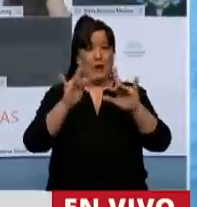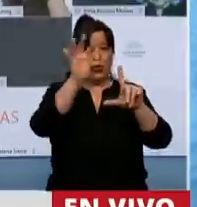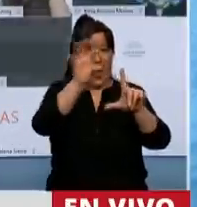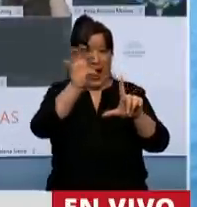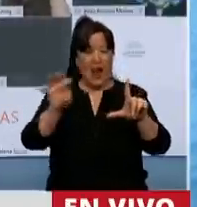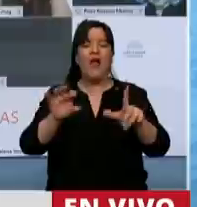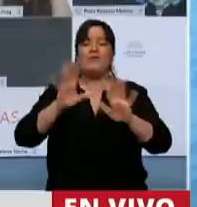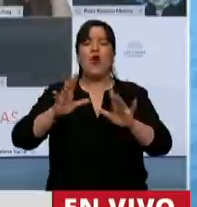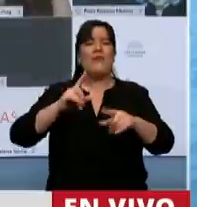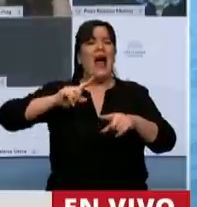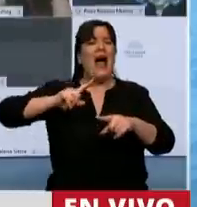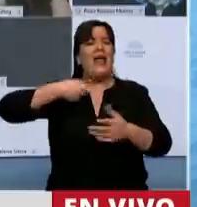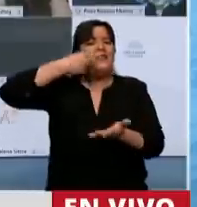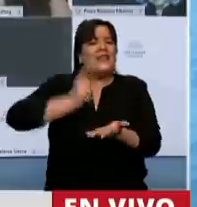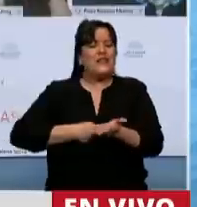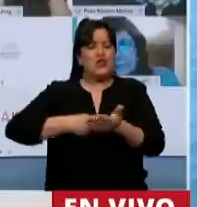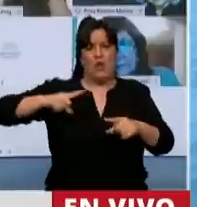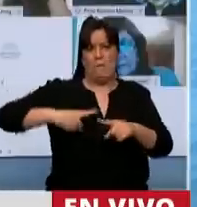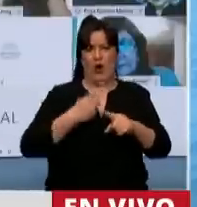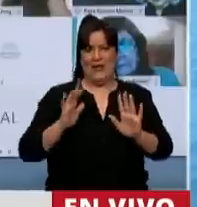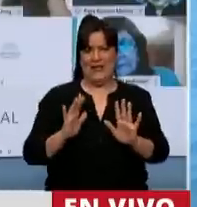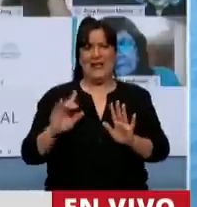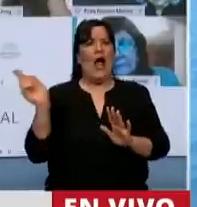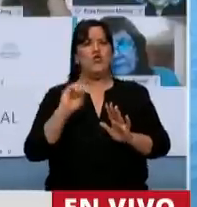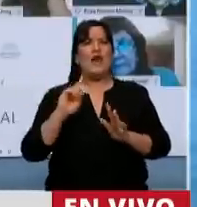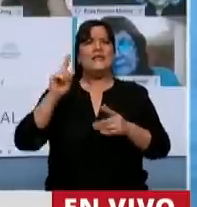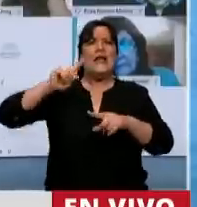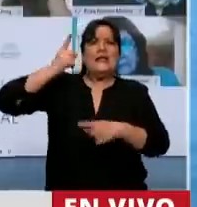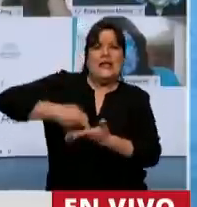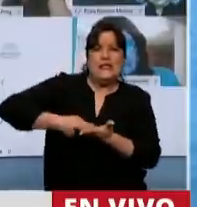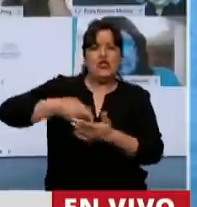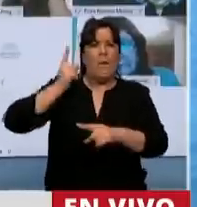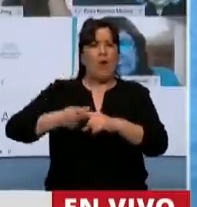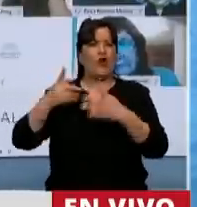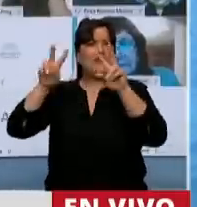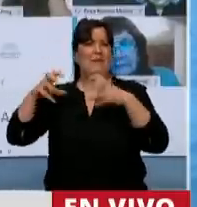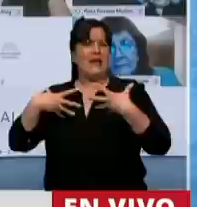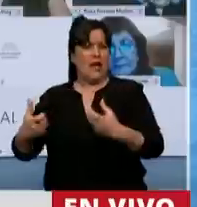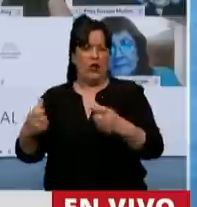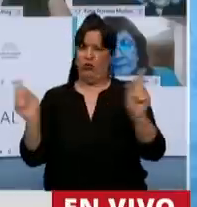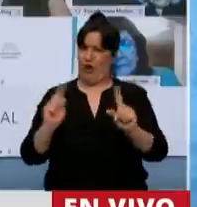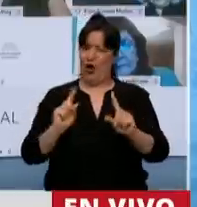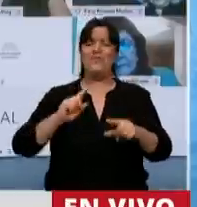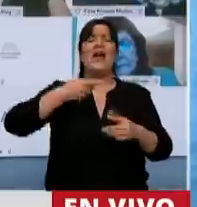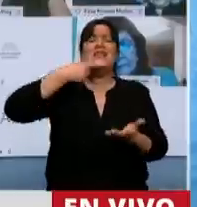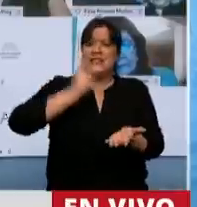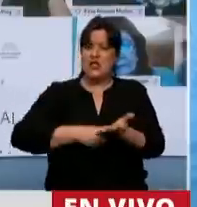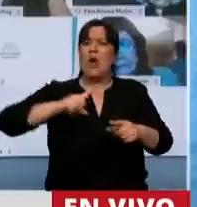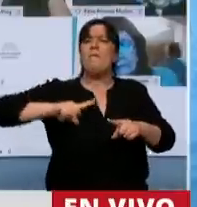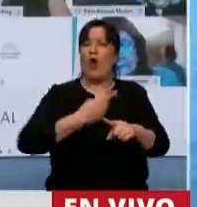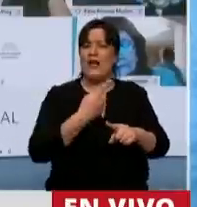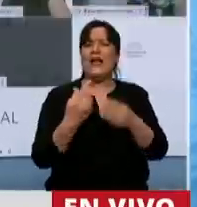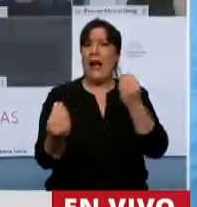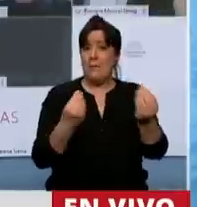decisión política, no es una decisión sanitaria, y es una decisión política porque